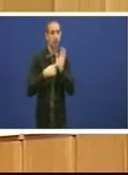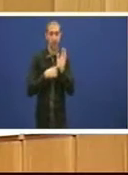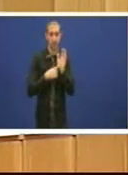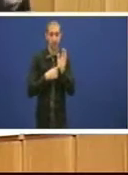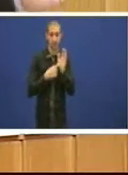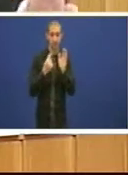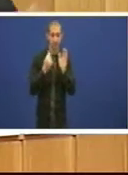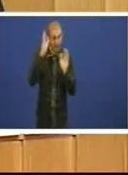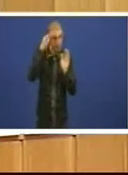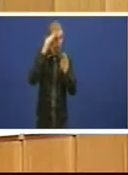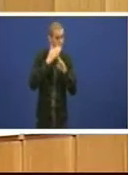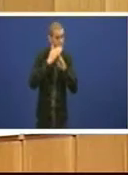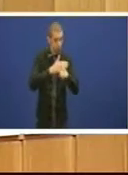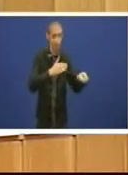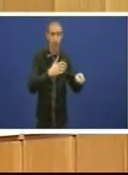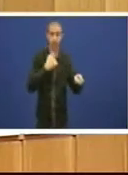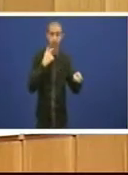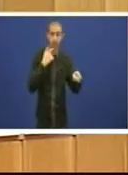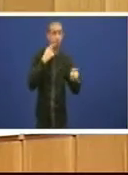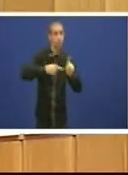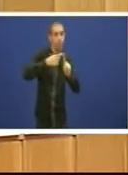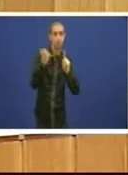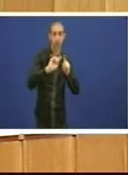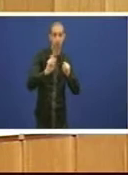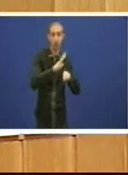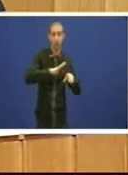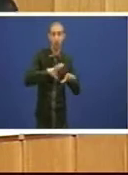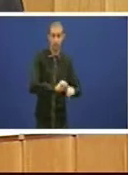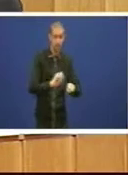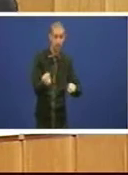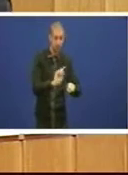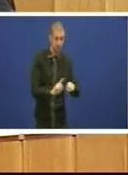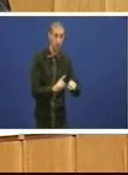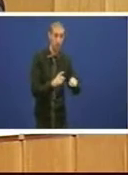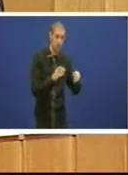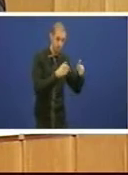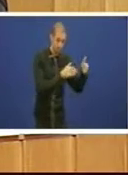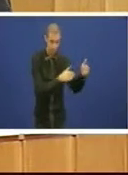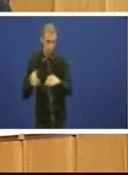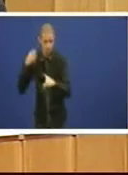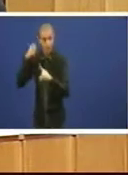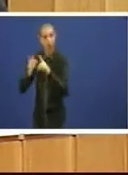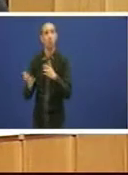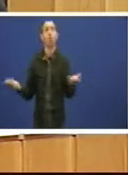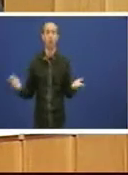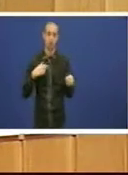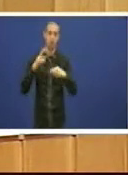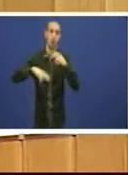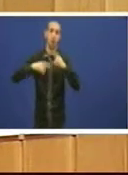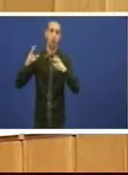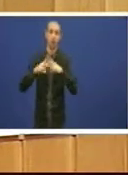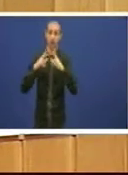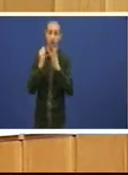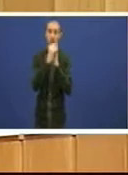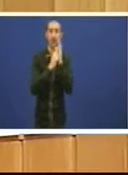excedentes, aqueles que non se deón dedicar á reservas, de dedicalos íntegramente á obra social. Así reza o artigo